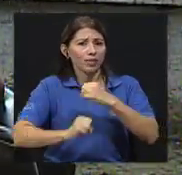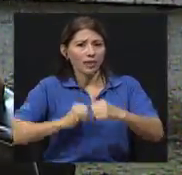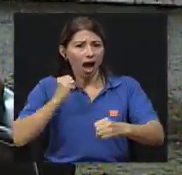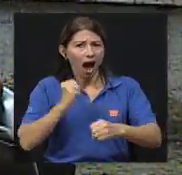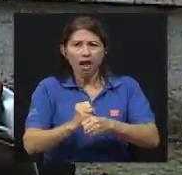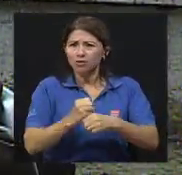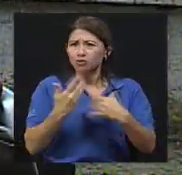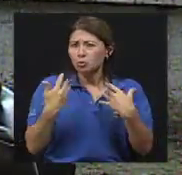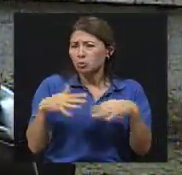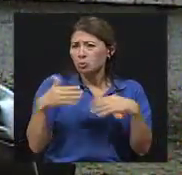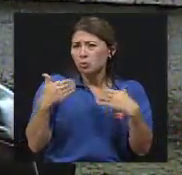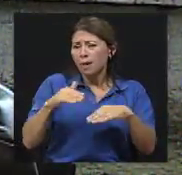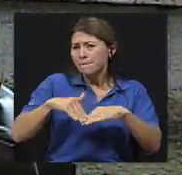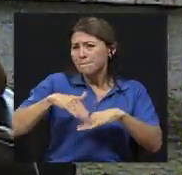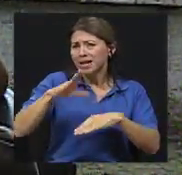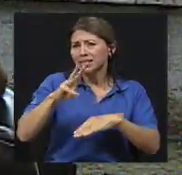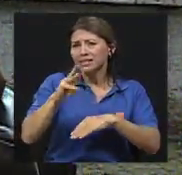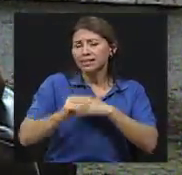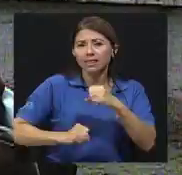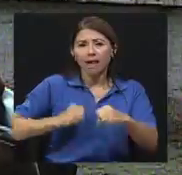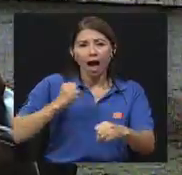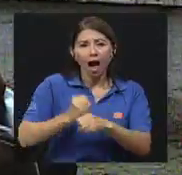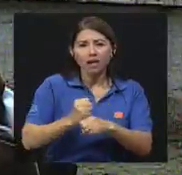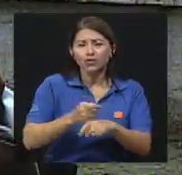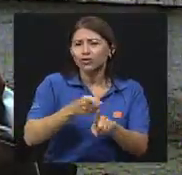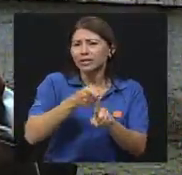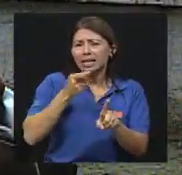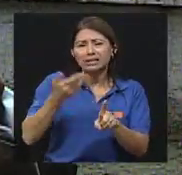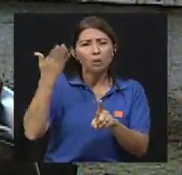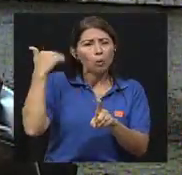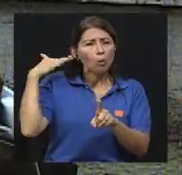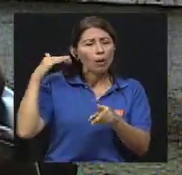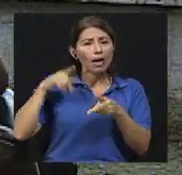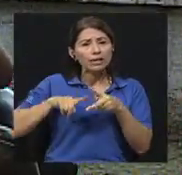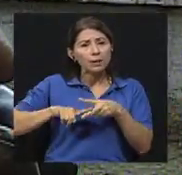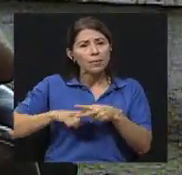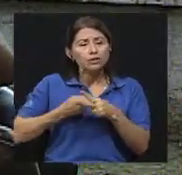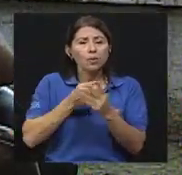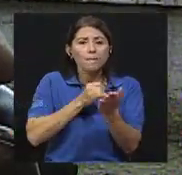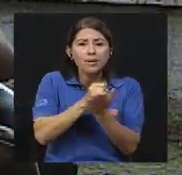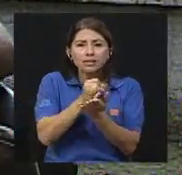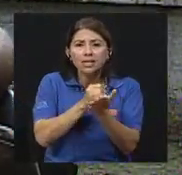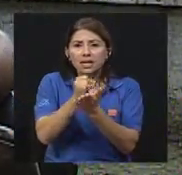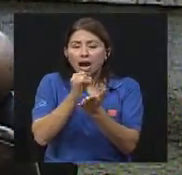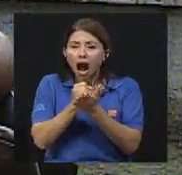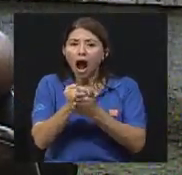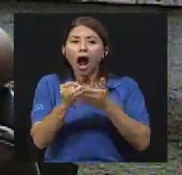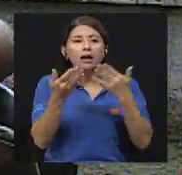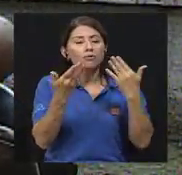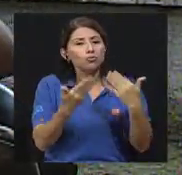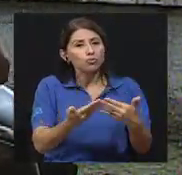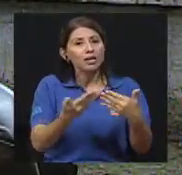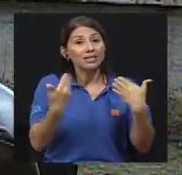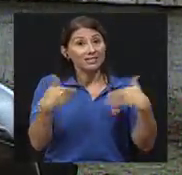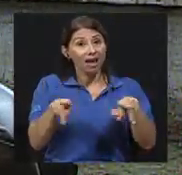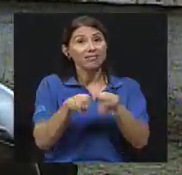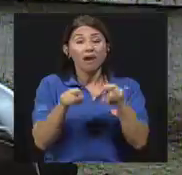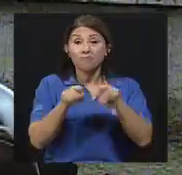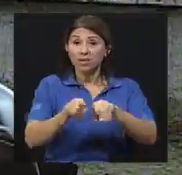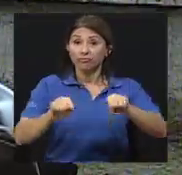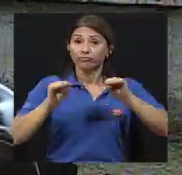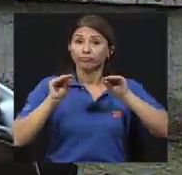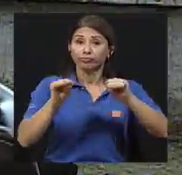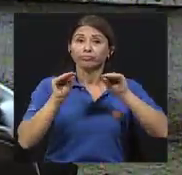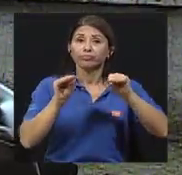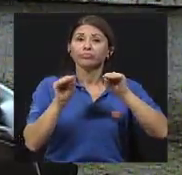diría más de 60 inclusive, desde que se empezó a investigar, se empezó a abrir, se empezó a dar en universidades, porque ese ya es otro paso,